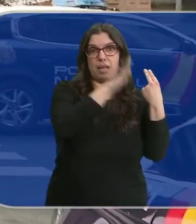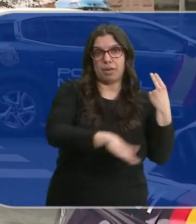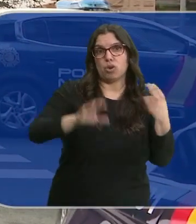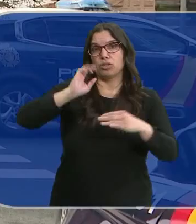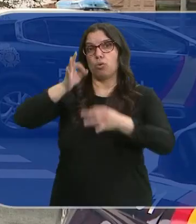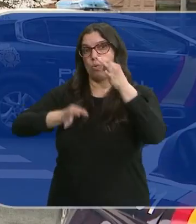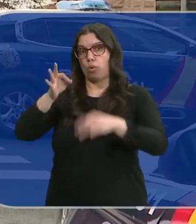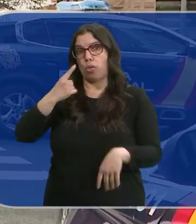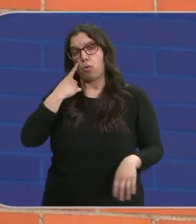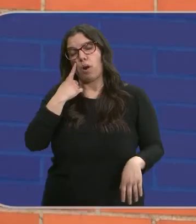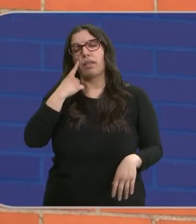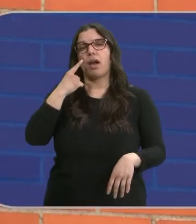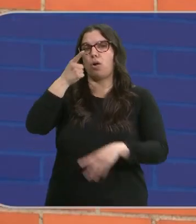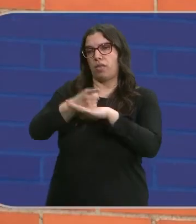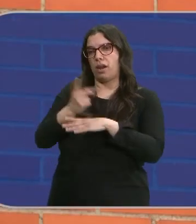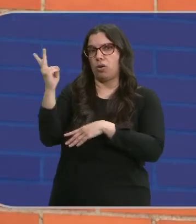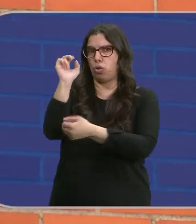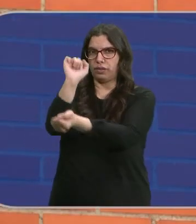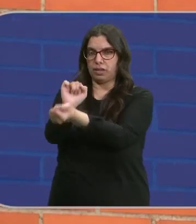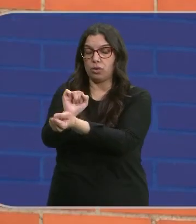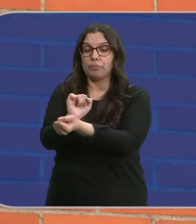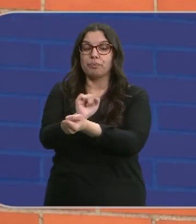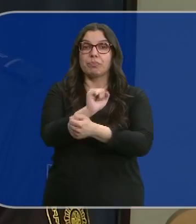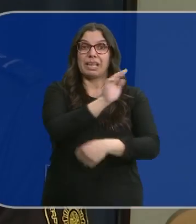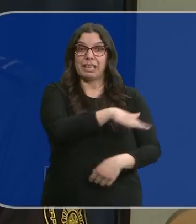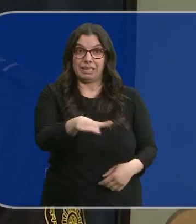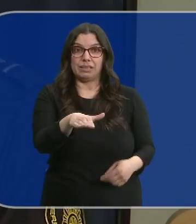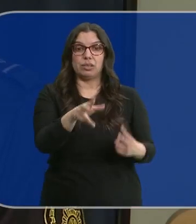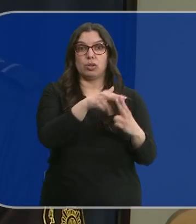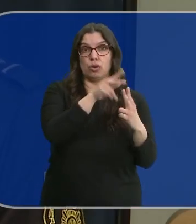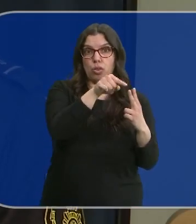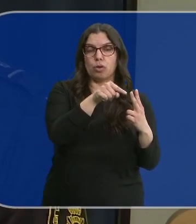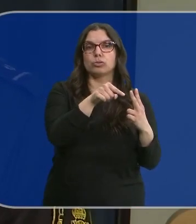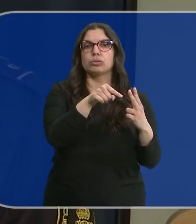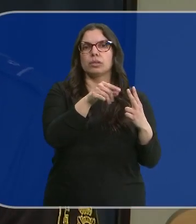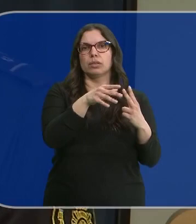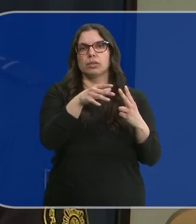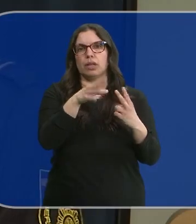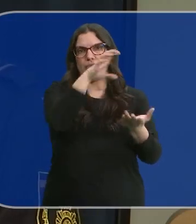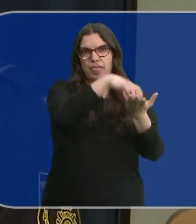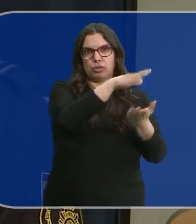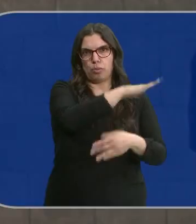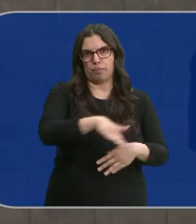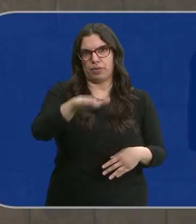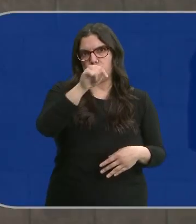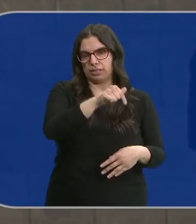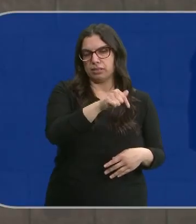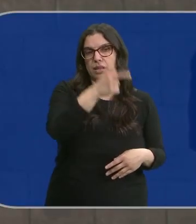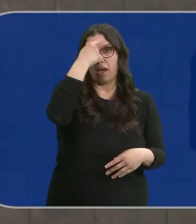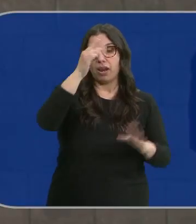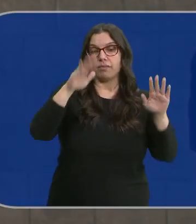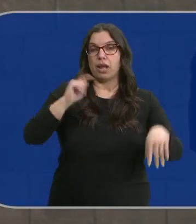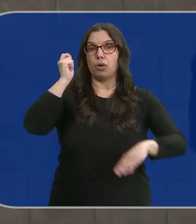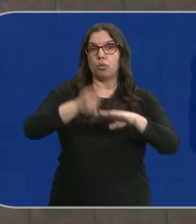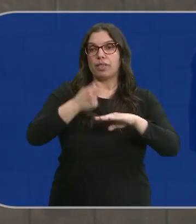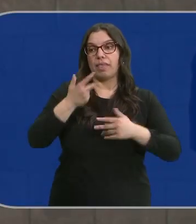juzgado de guardia, quien ordena la detención de los padres. Los menores en un primer momento, a través de hablar con Fiscalía de Menores, pasan al centro de menores de aquí de Ávila. Finalmente el